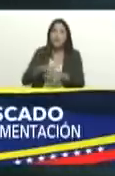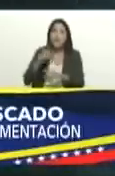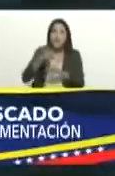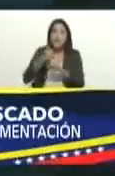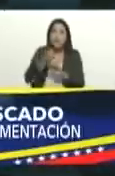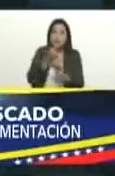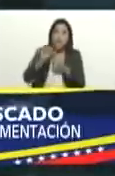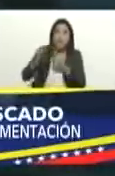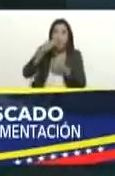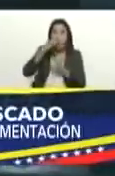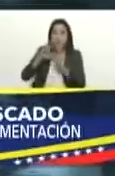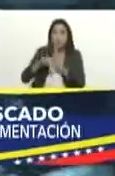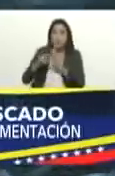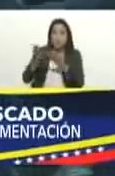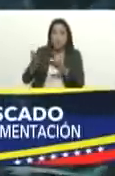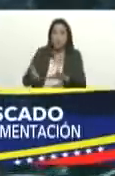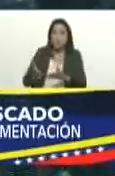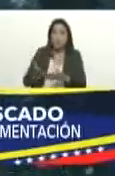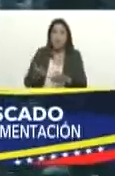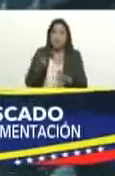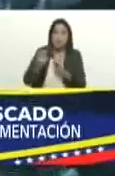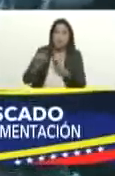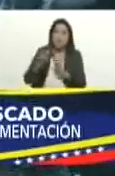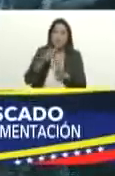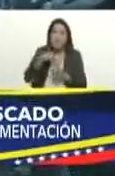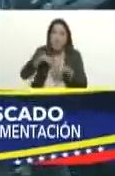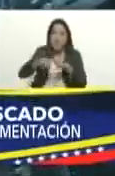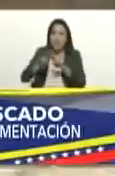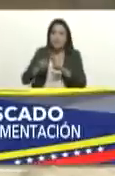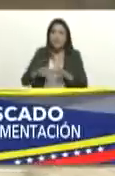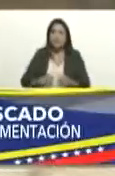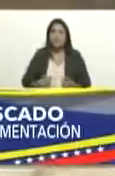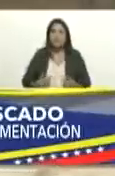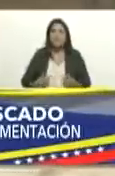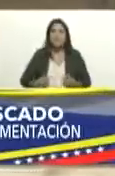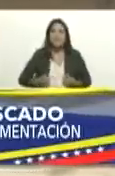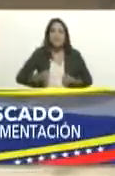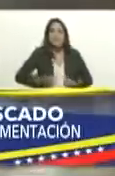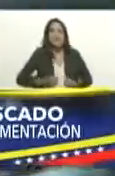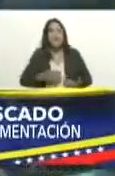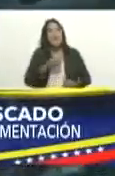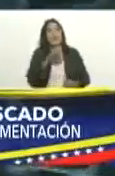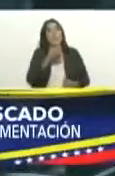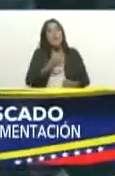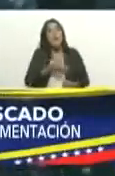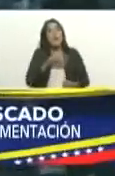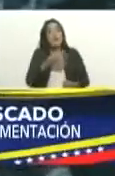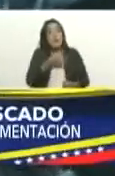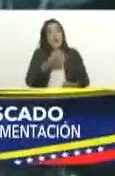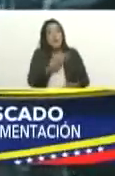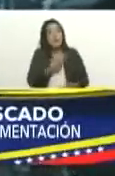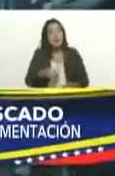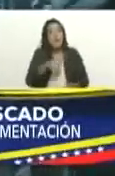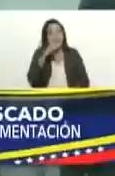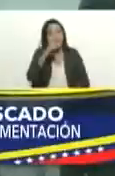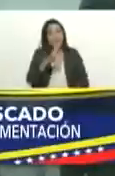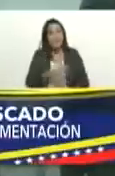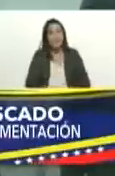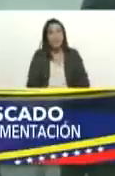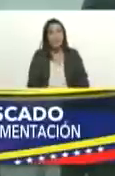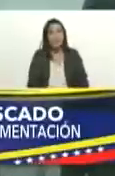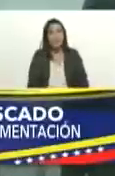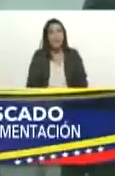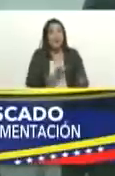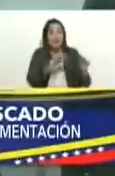corrupción y contra los antivalores Buenas tardes Presidente Nicolás Maduro Moro reciba desde el